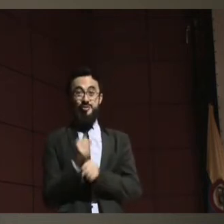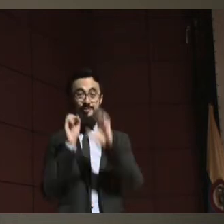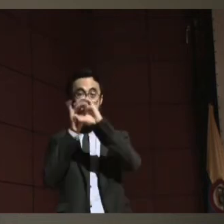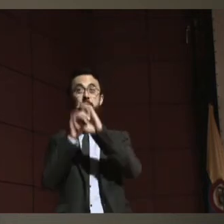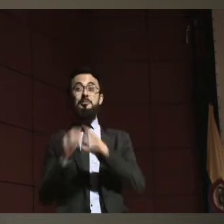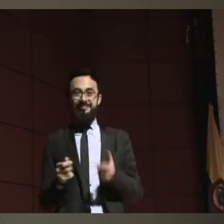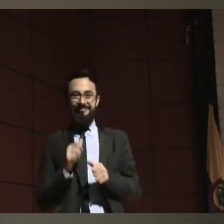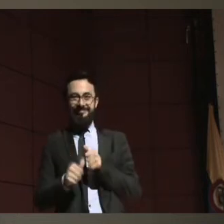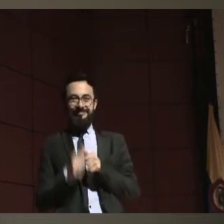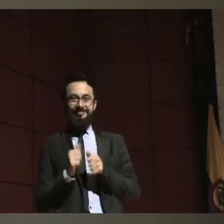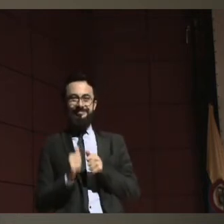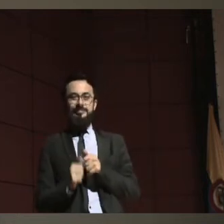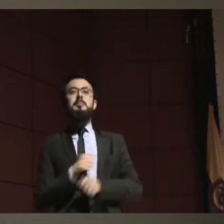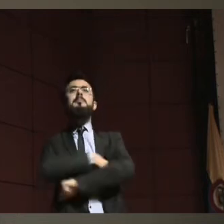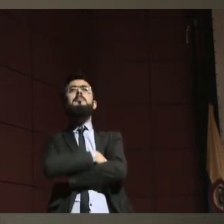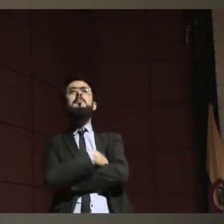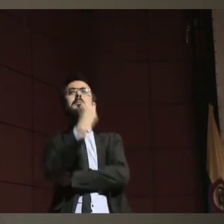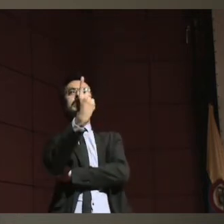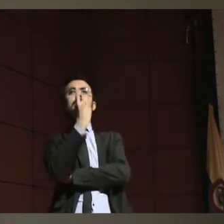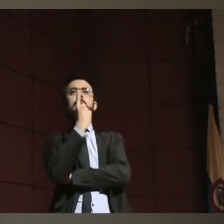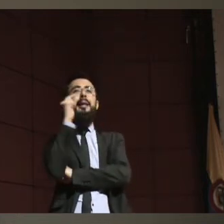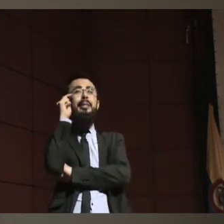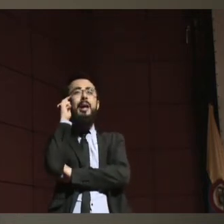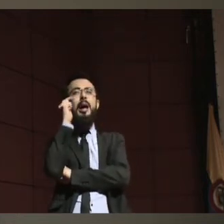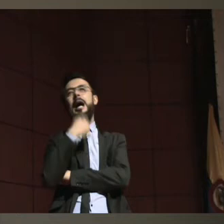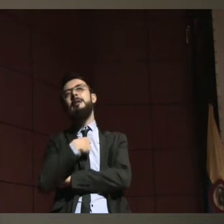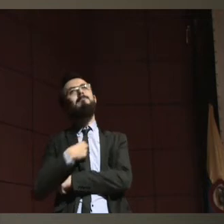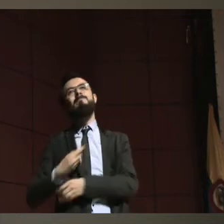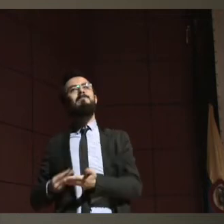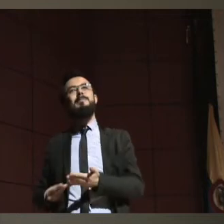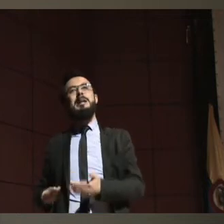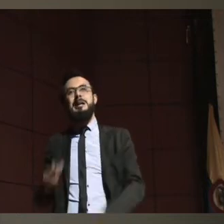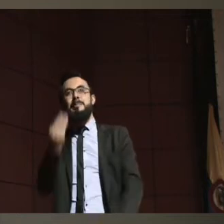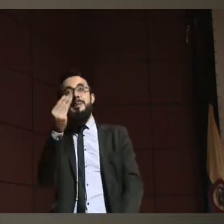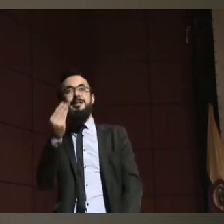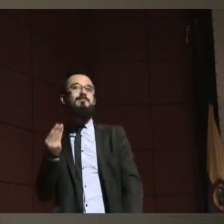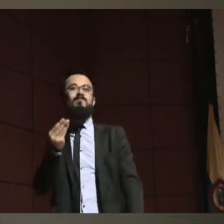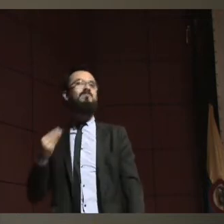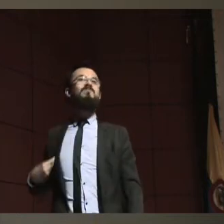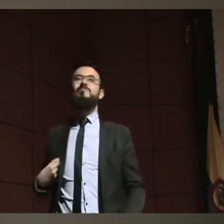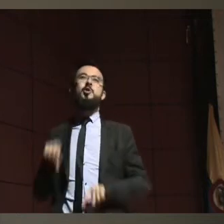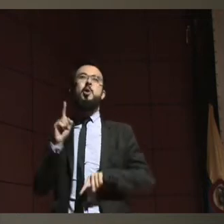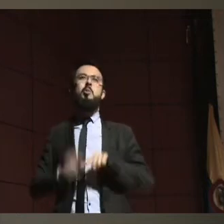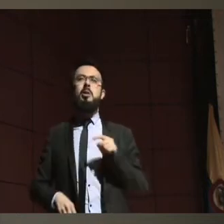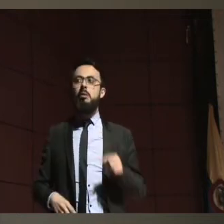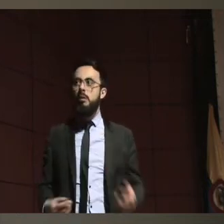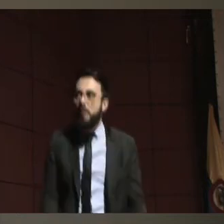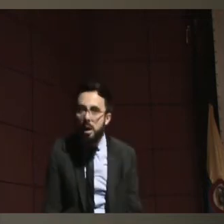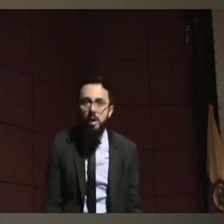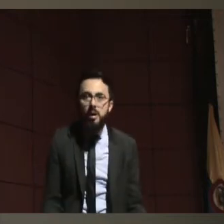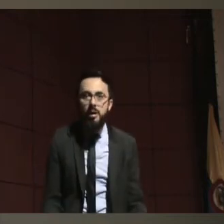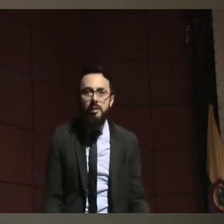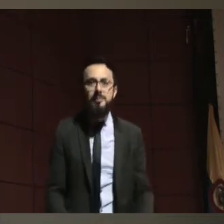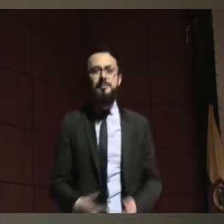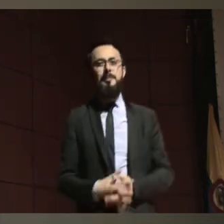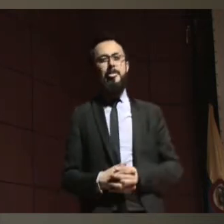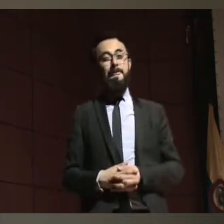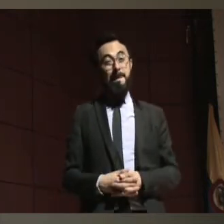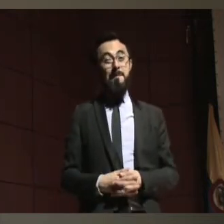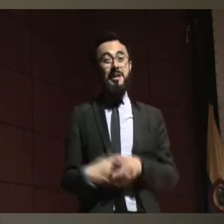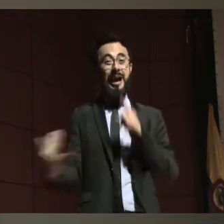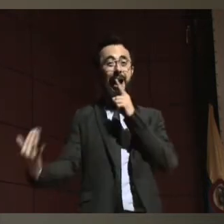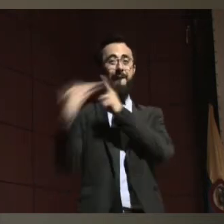que esa prestación de servicio tampoco ha sido permeada por esto de lo que estamos hablando y tiene que ser permeada